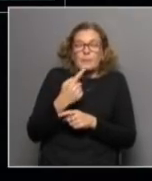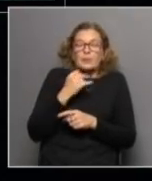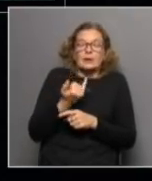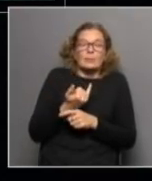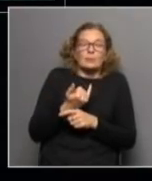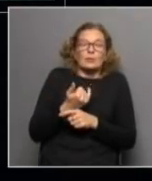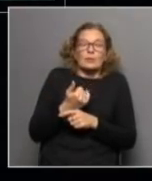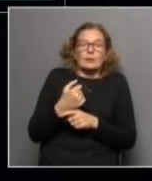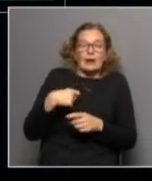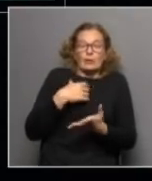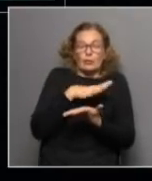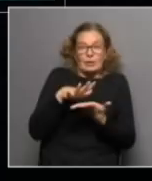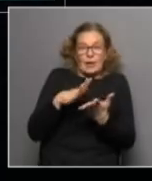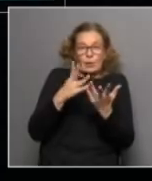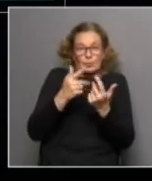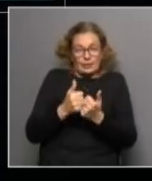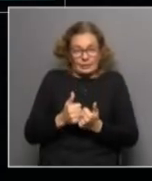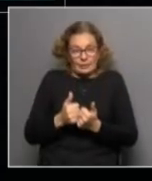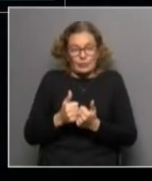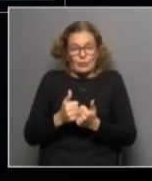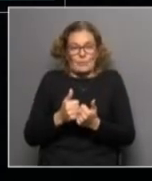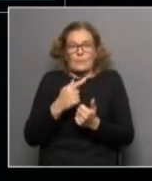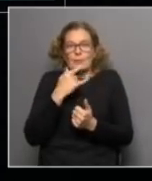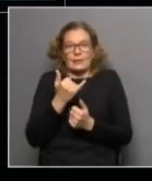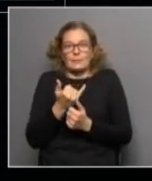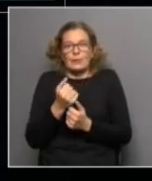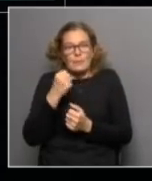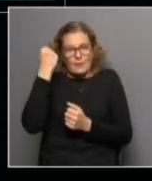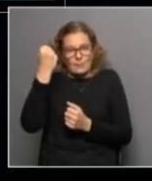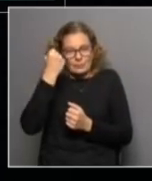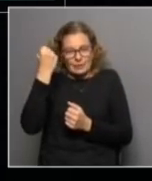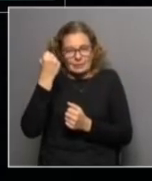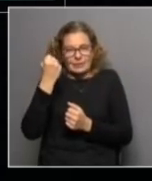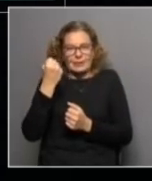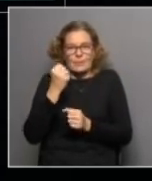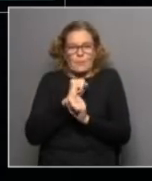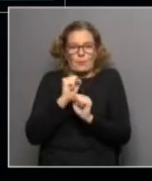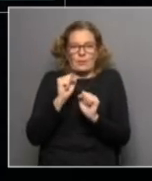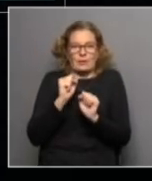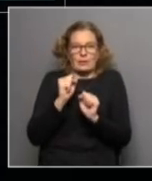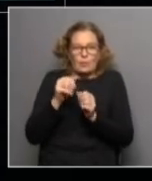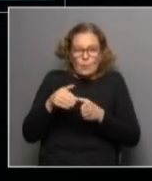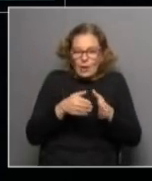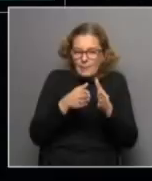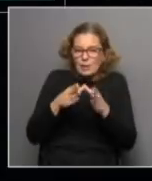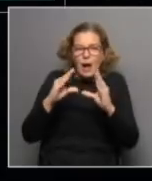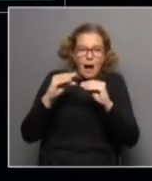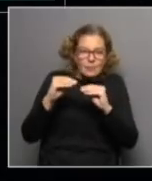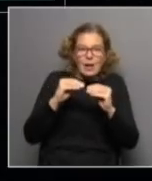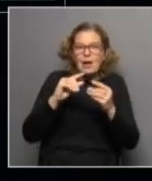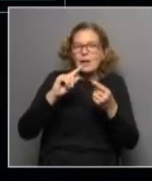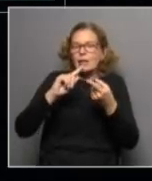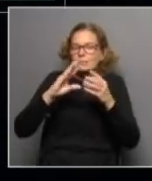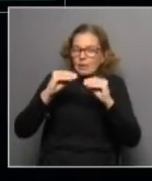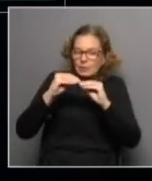la sociedad civil como organización de la sociedad civil es principalmente poder establecer caminos de diálogo con los